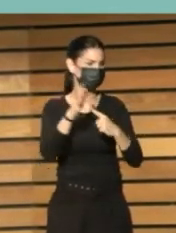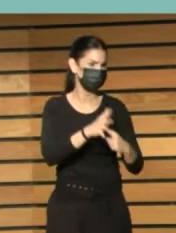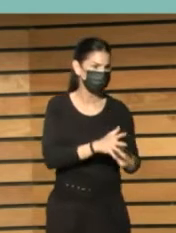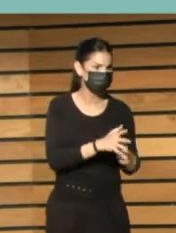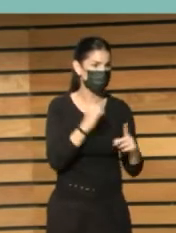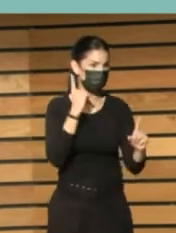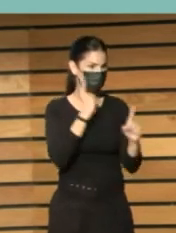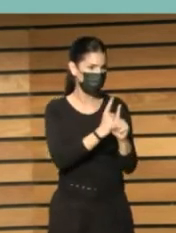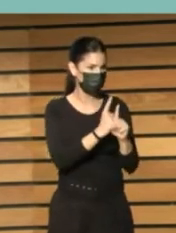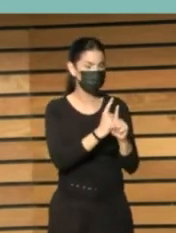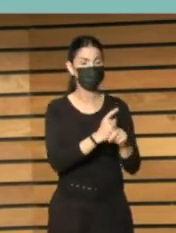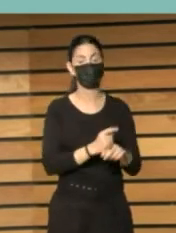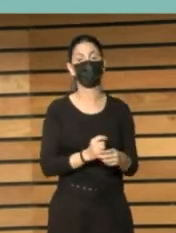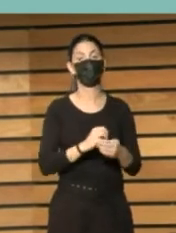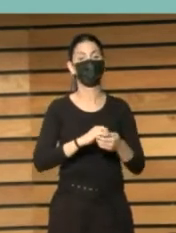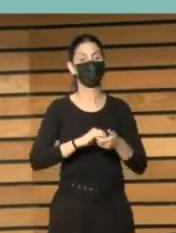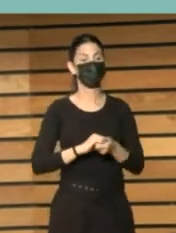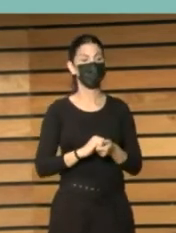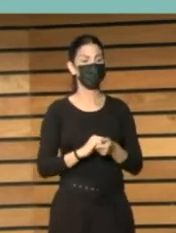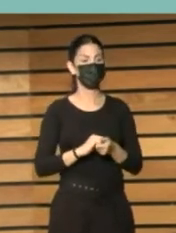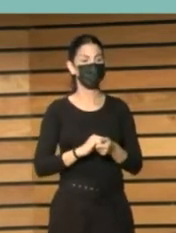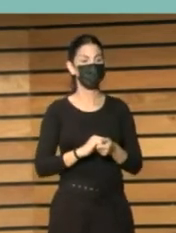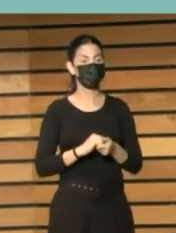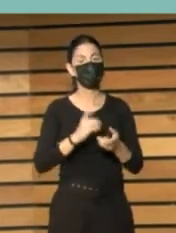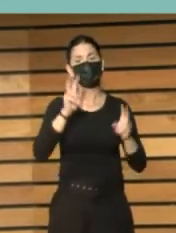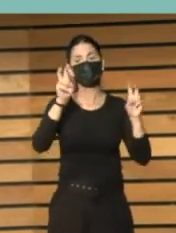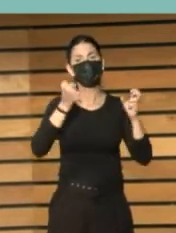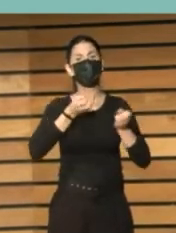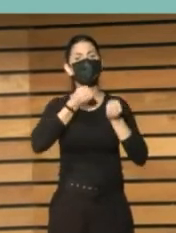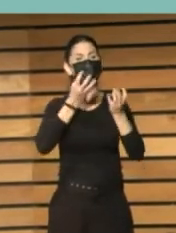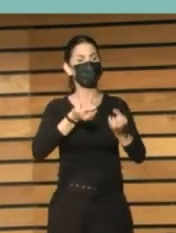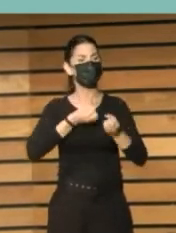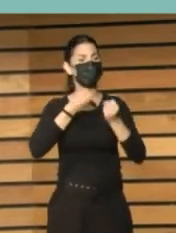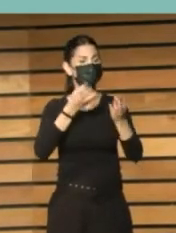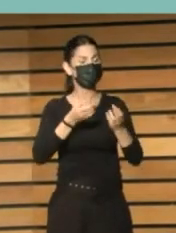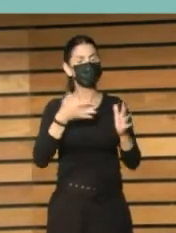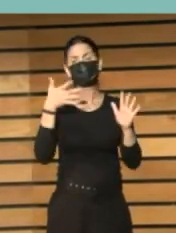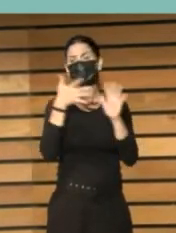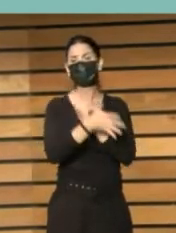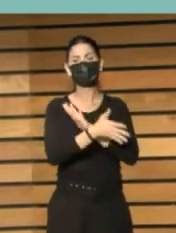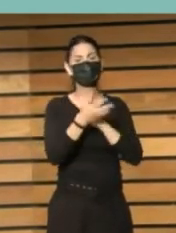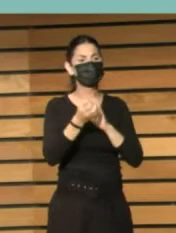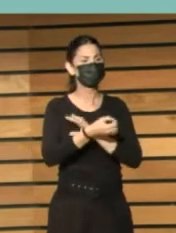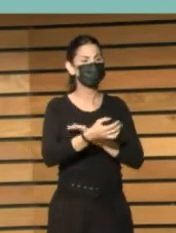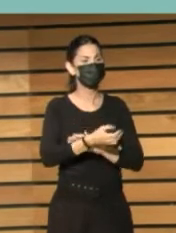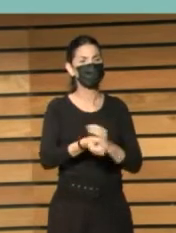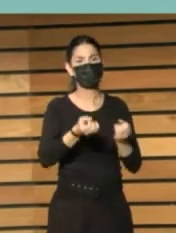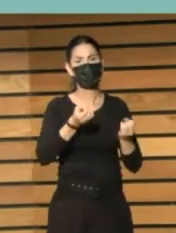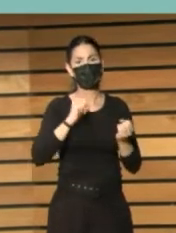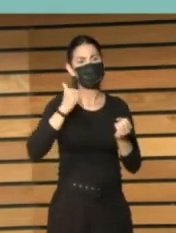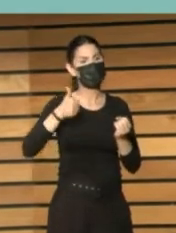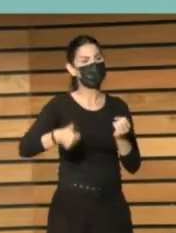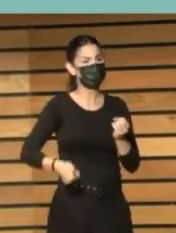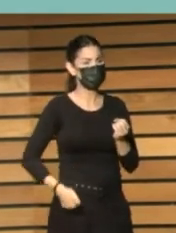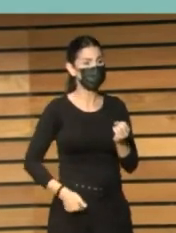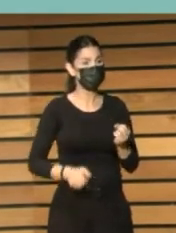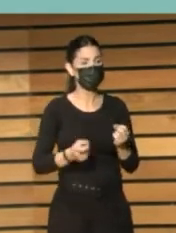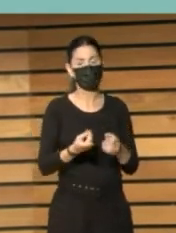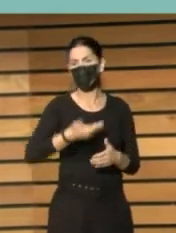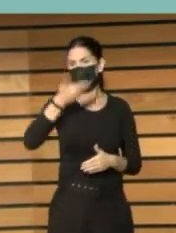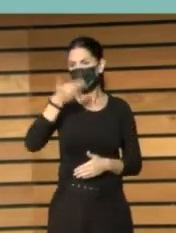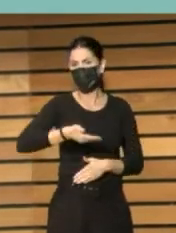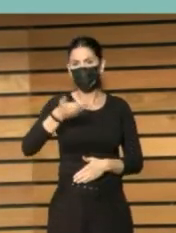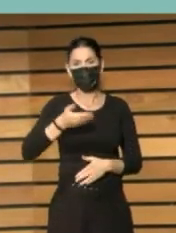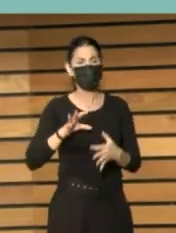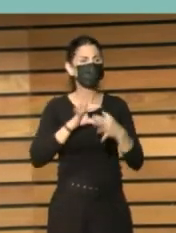objetivos de desarrollo sostenible de la ONU. La información es riqueza. Es necesario establecer alianzas con estas organizaciones